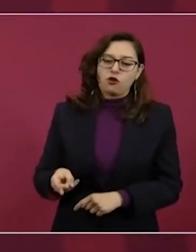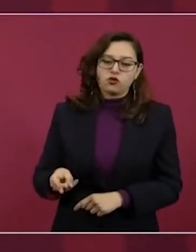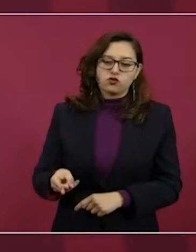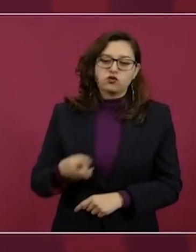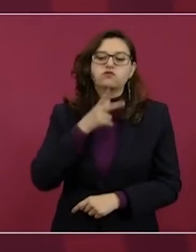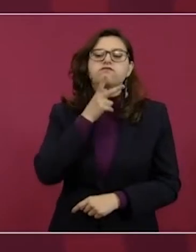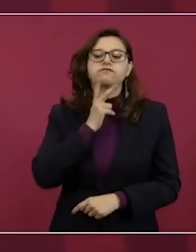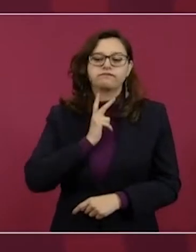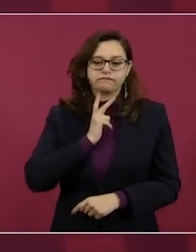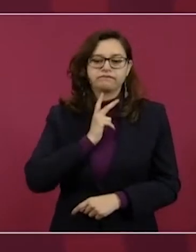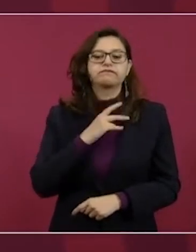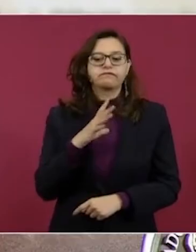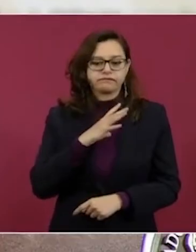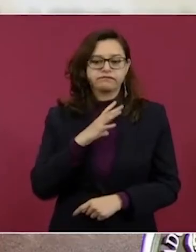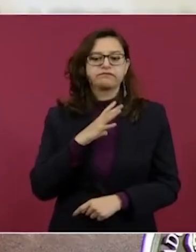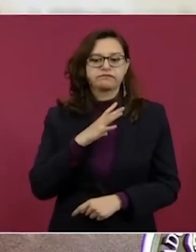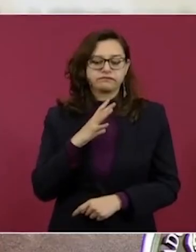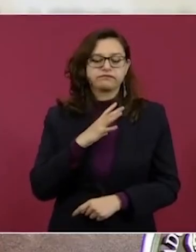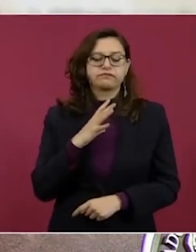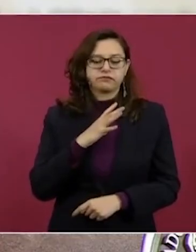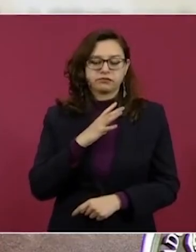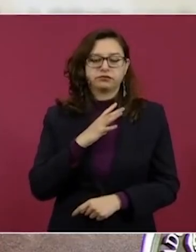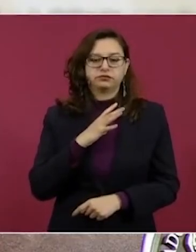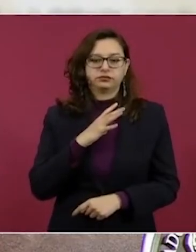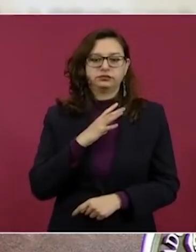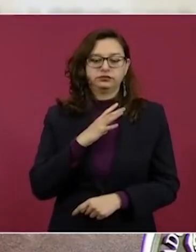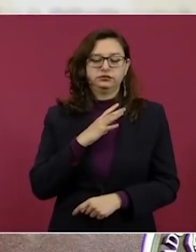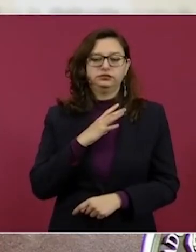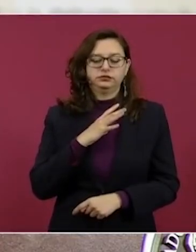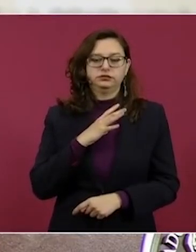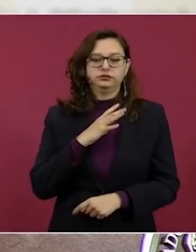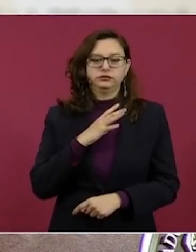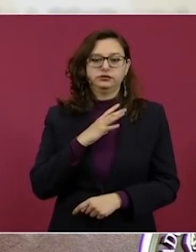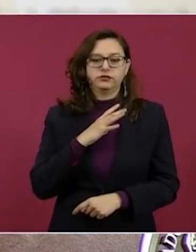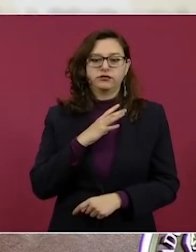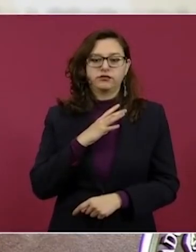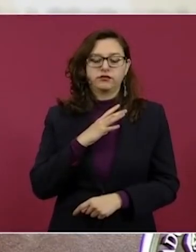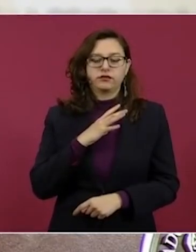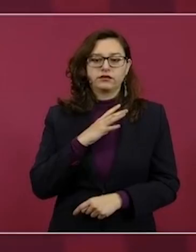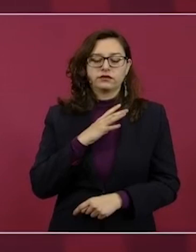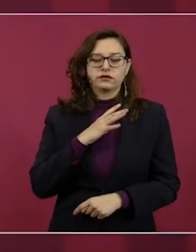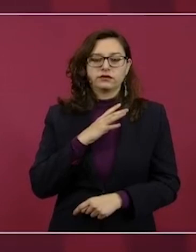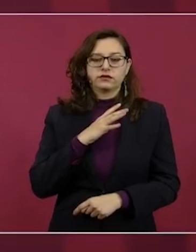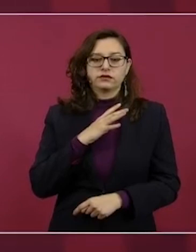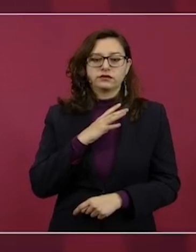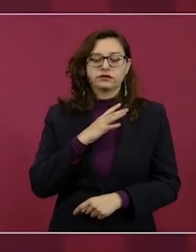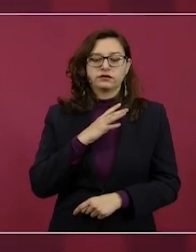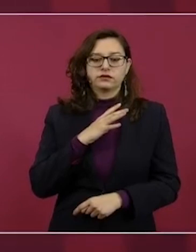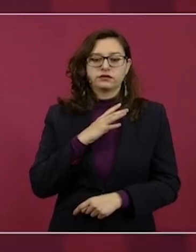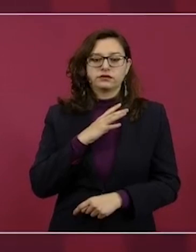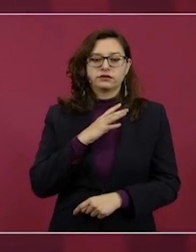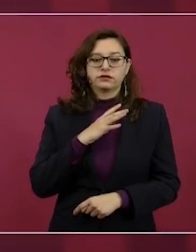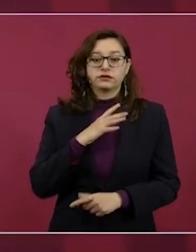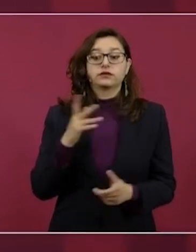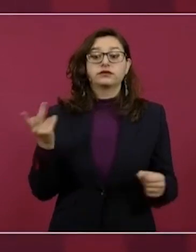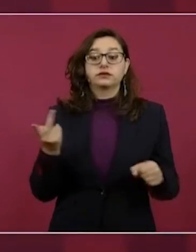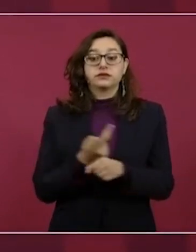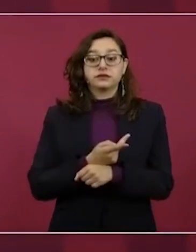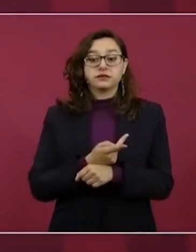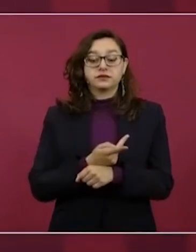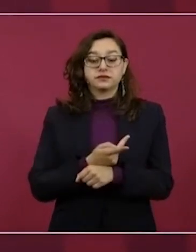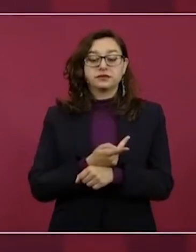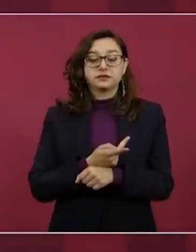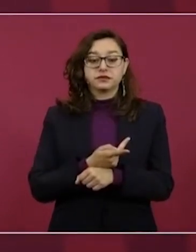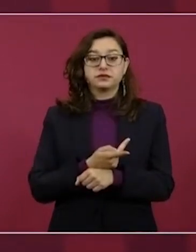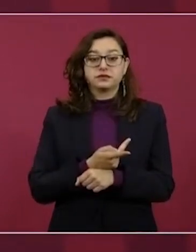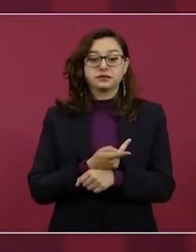contar con petróleo y logramos, que